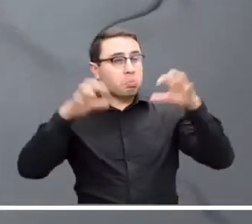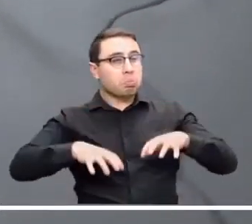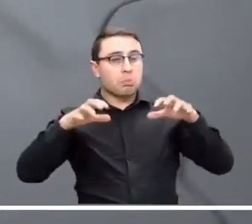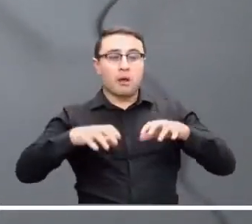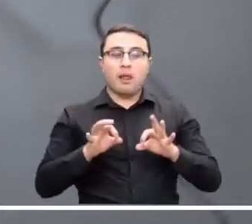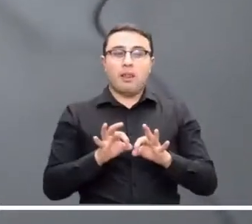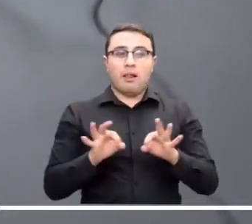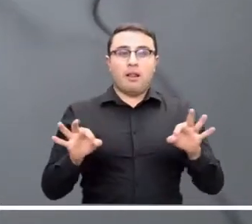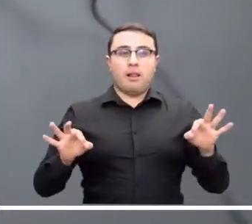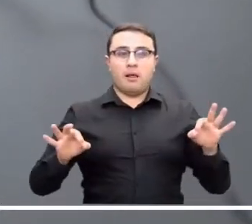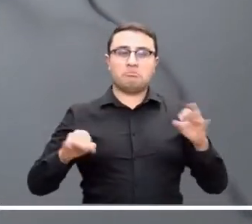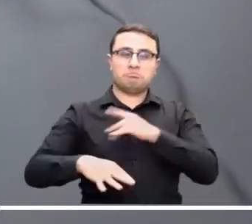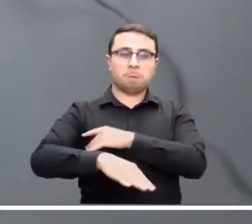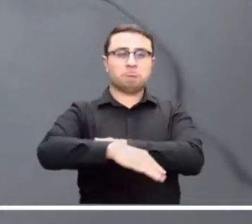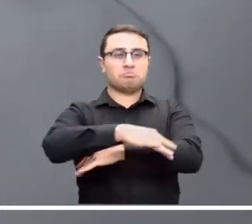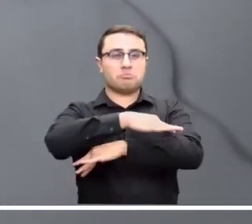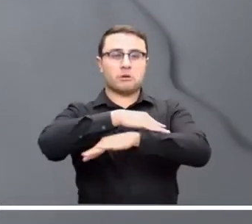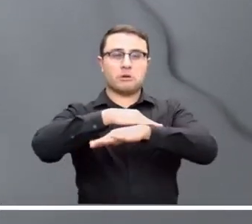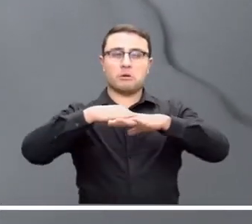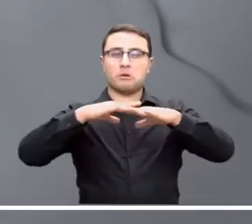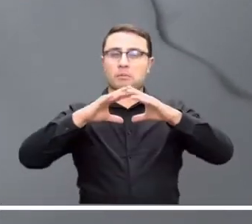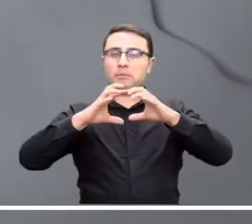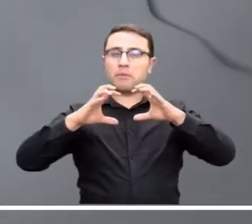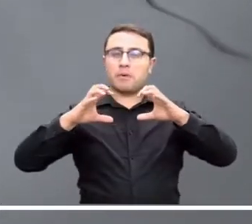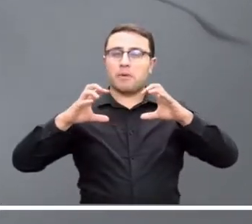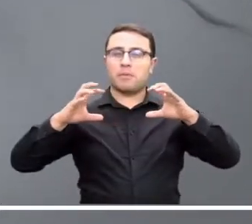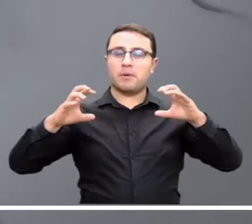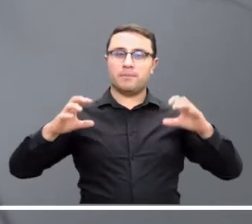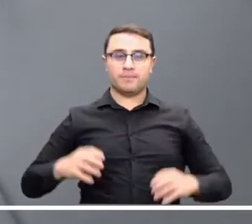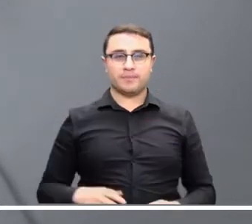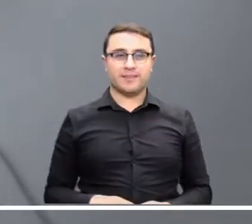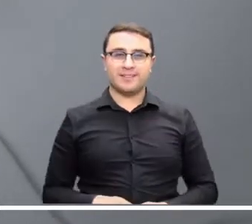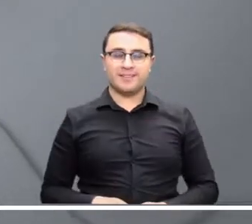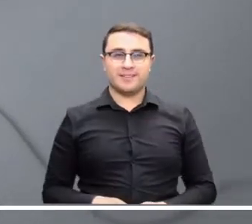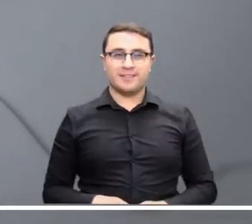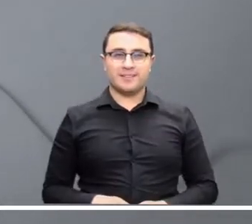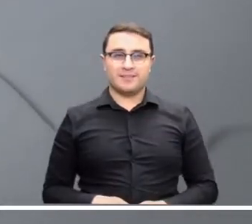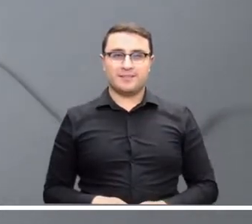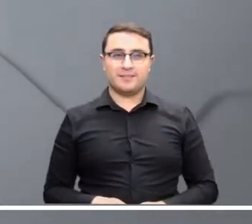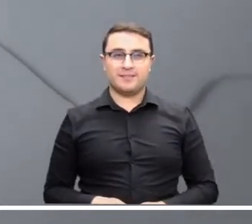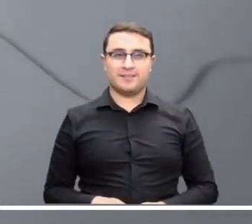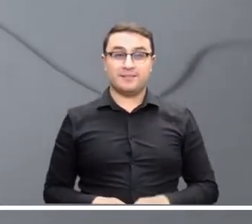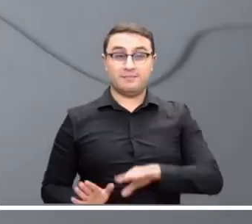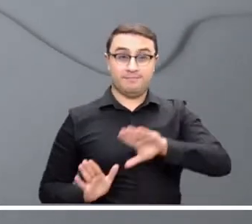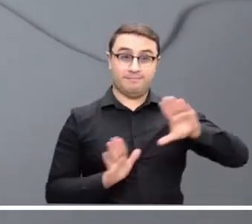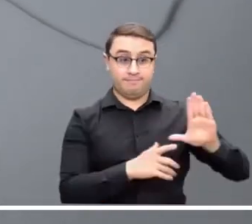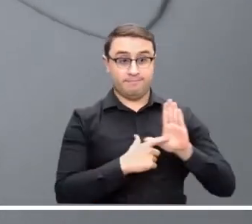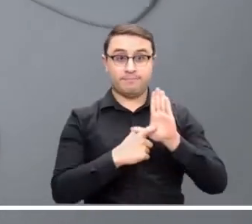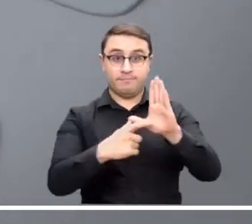Finalmente, la capital del país disfrutará de una jornada sin lluvias acompañada de un cielo parcialmente cubierto.